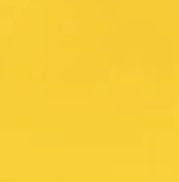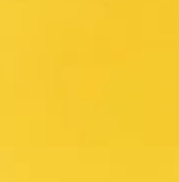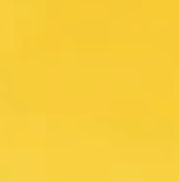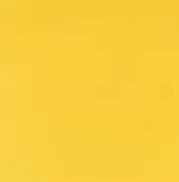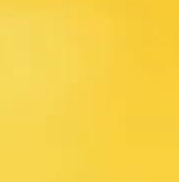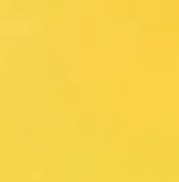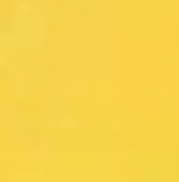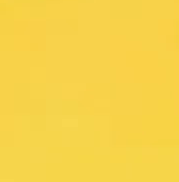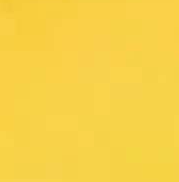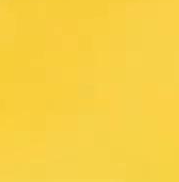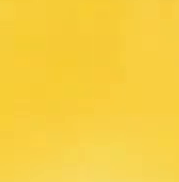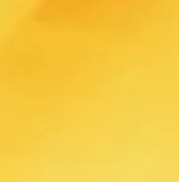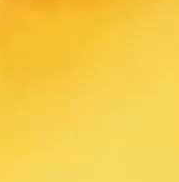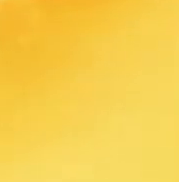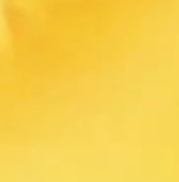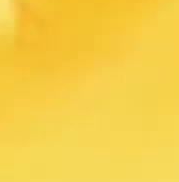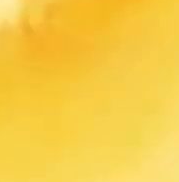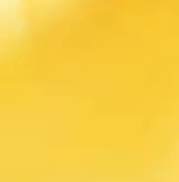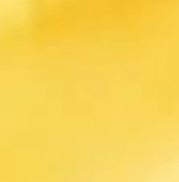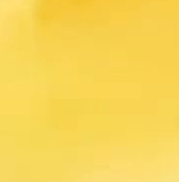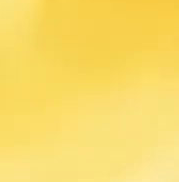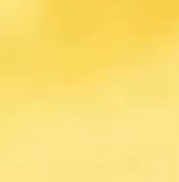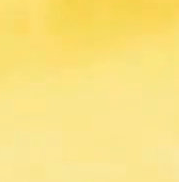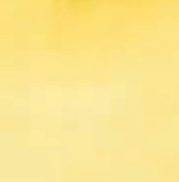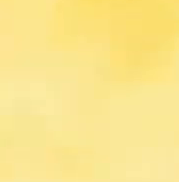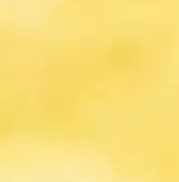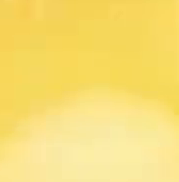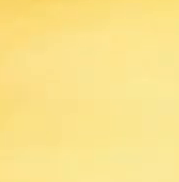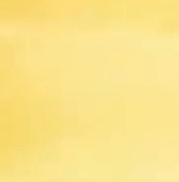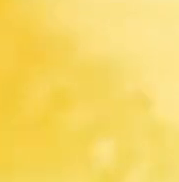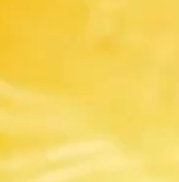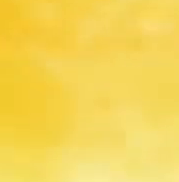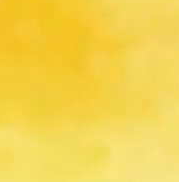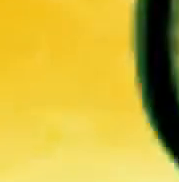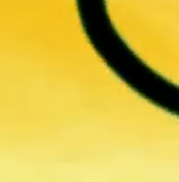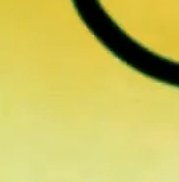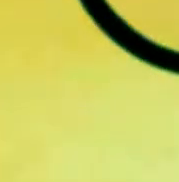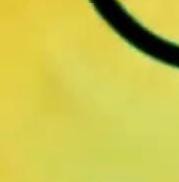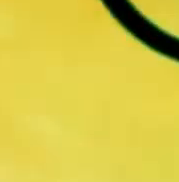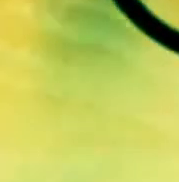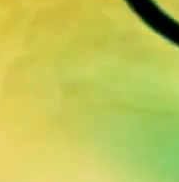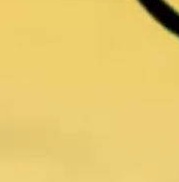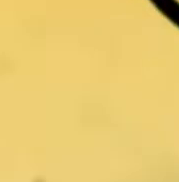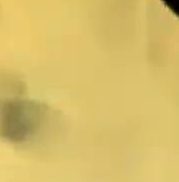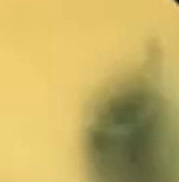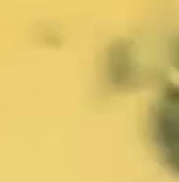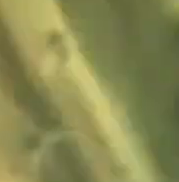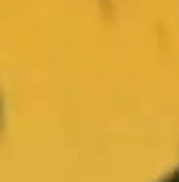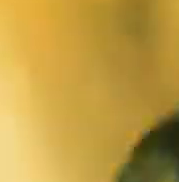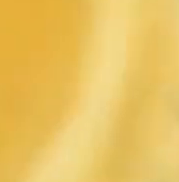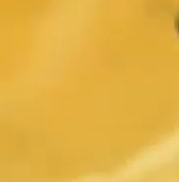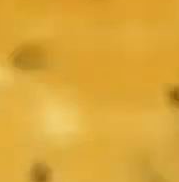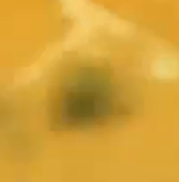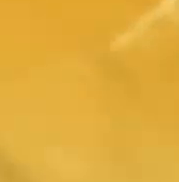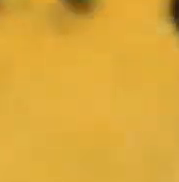superiores y eso cuando lo liberamos es como que hace una explosión de información masiva cuando se libera la sangre nuestro cerebro responde en tres etapas que todo el mundo